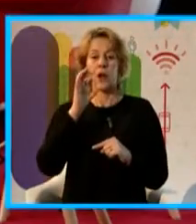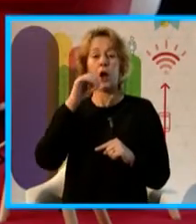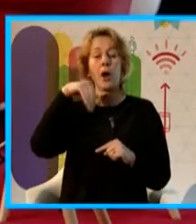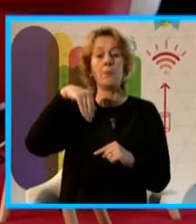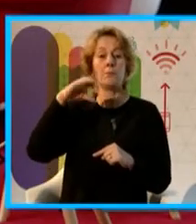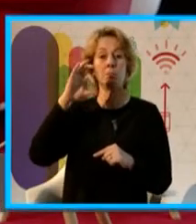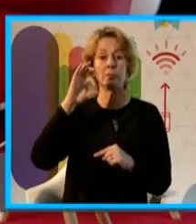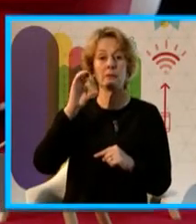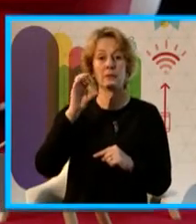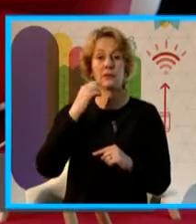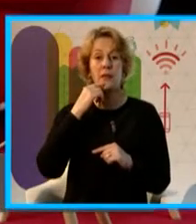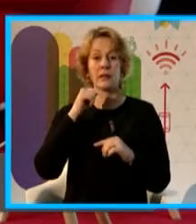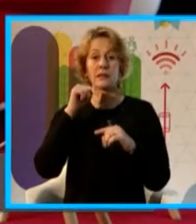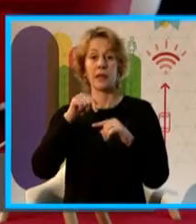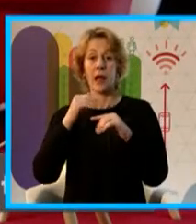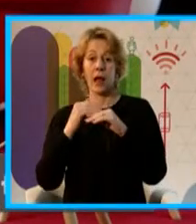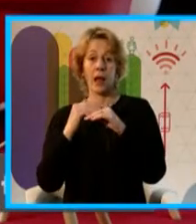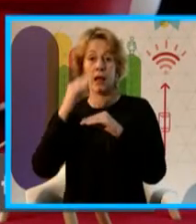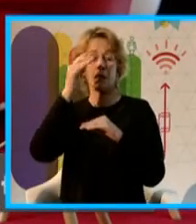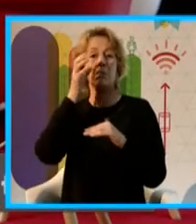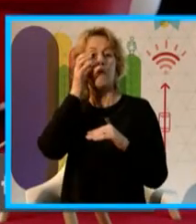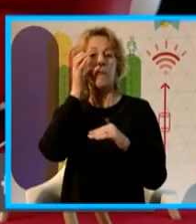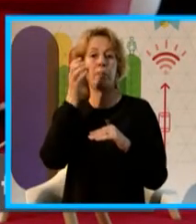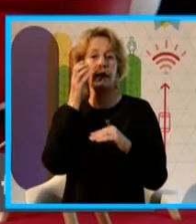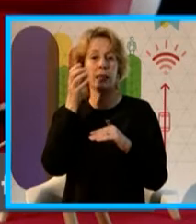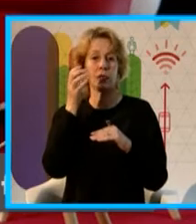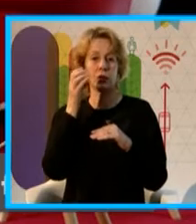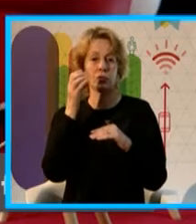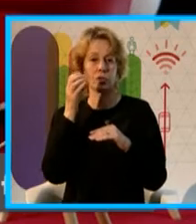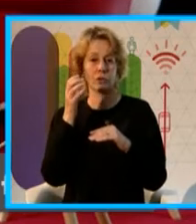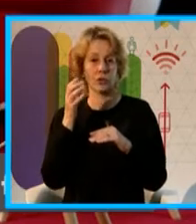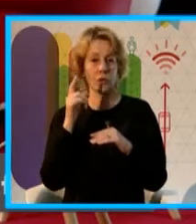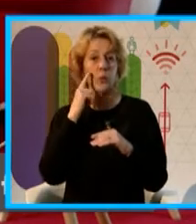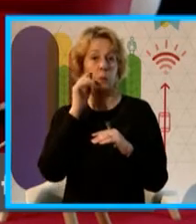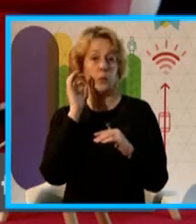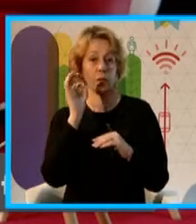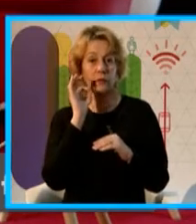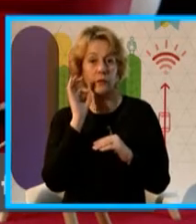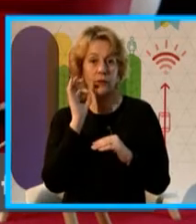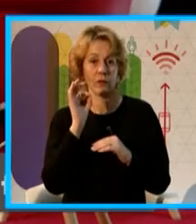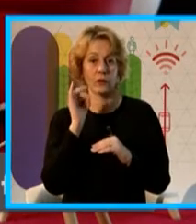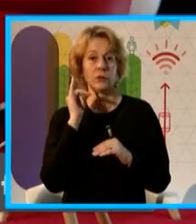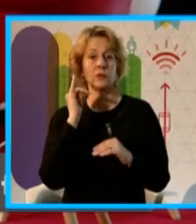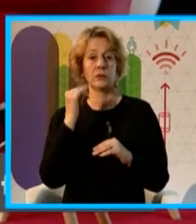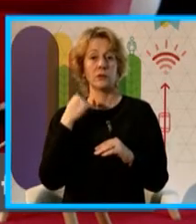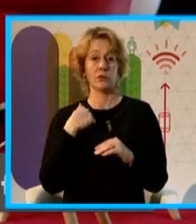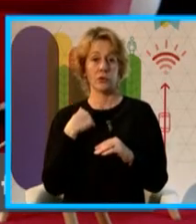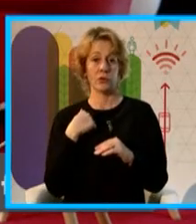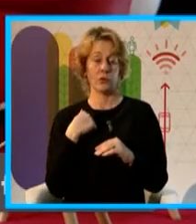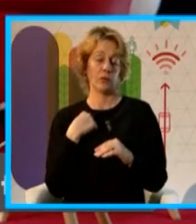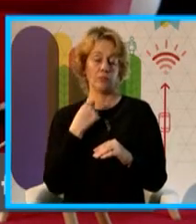Salud por arriba de acá, es muy peligroso exponerse a la radiación, cuídese. Si yo agrandara,